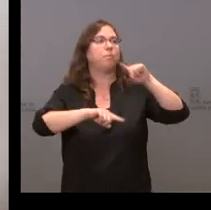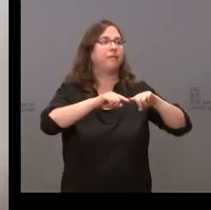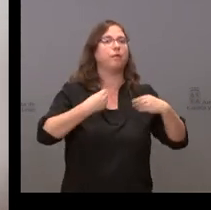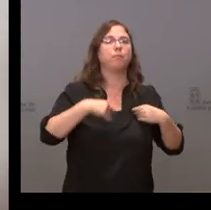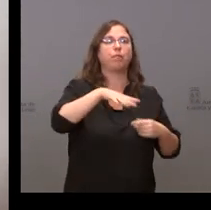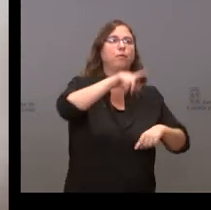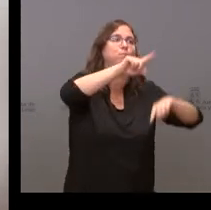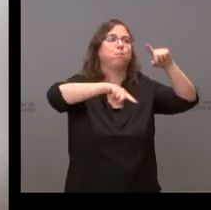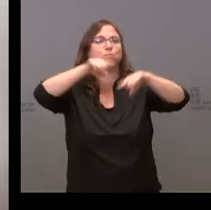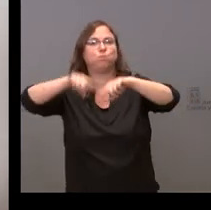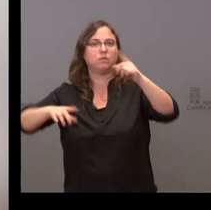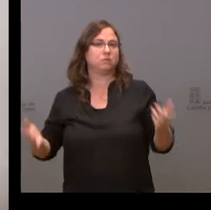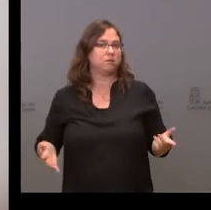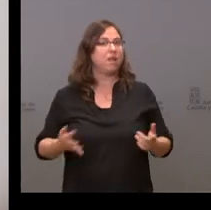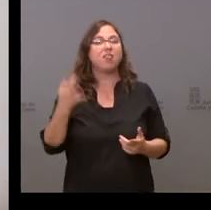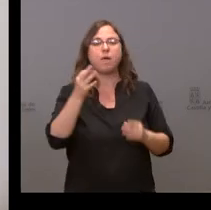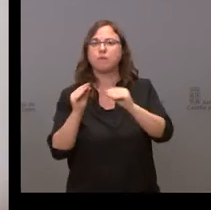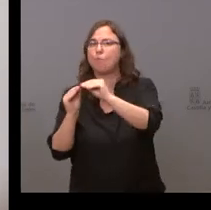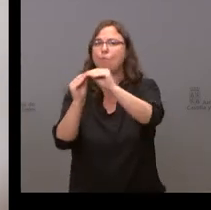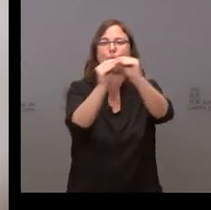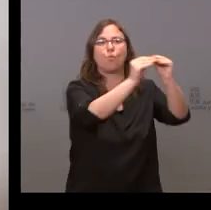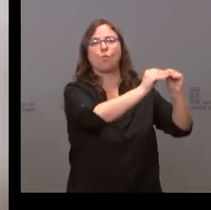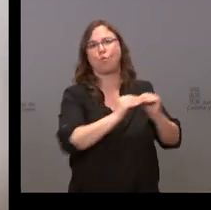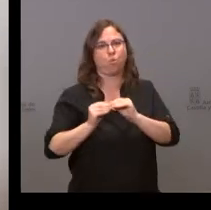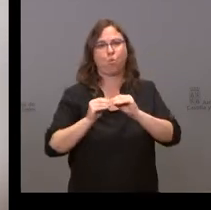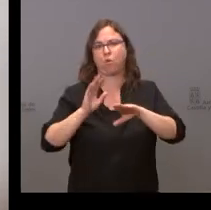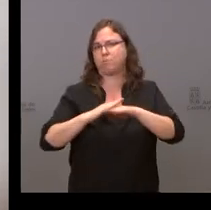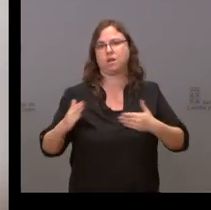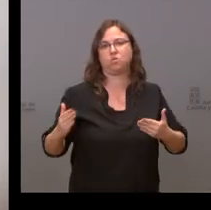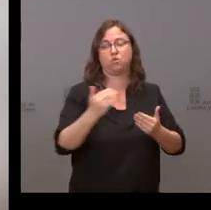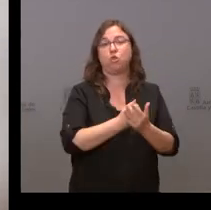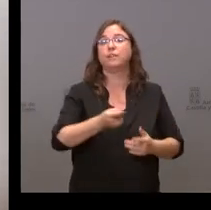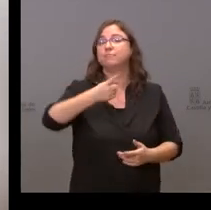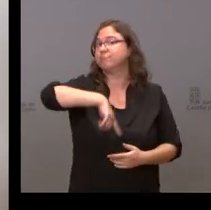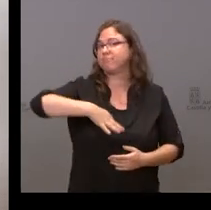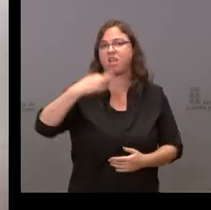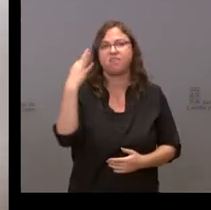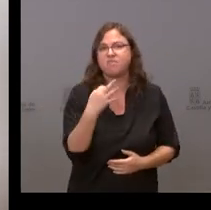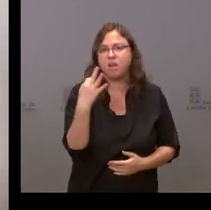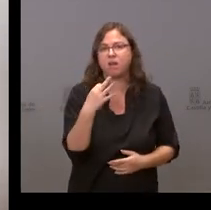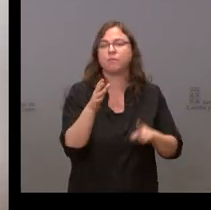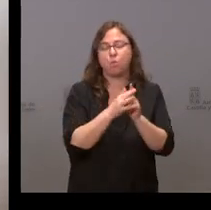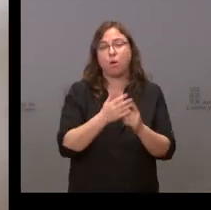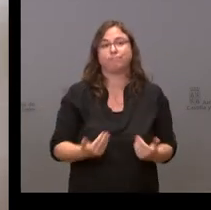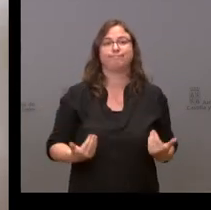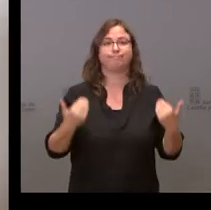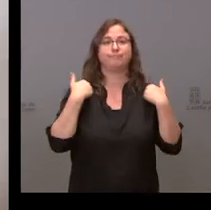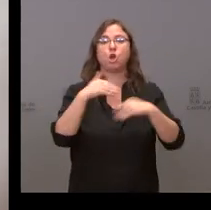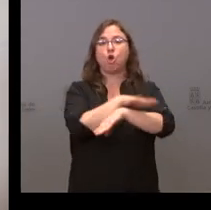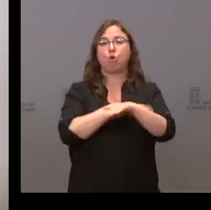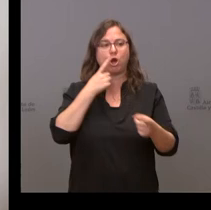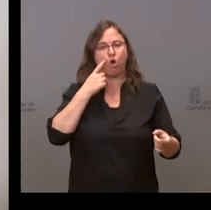autónoma, que haya una respuesta uniforme, unívoca y ahí quien tiene que ejercer esa labor de coordinación para